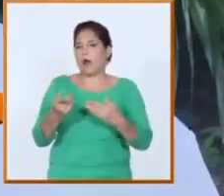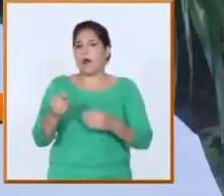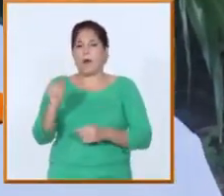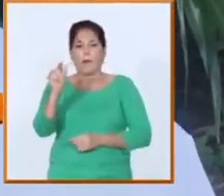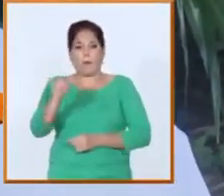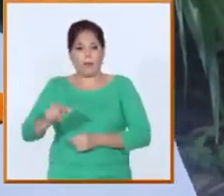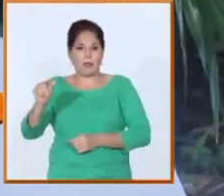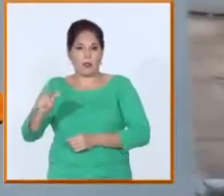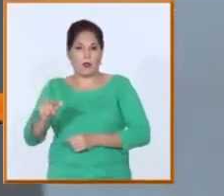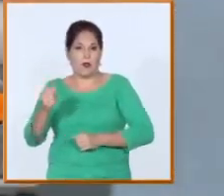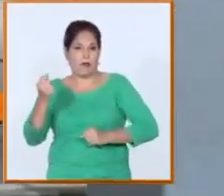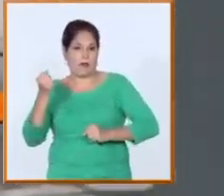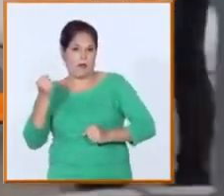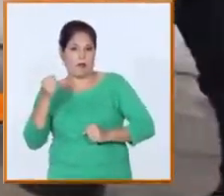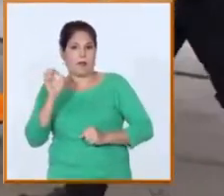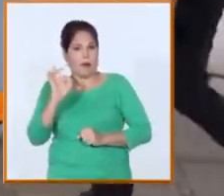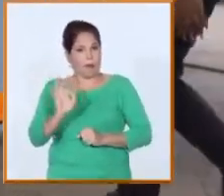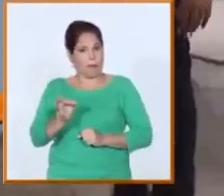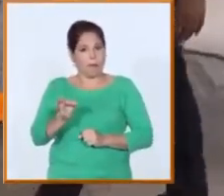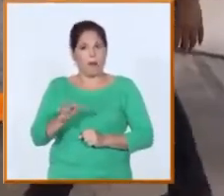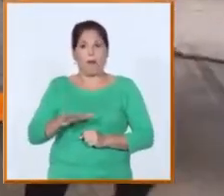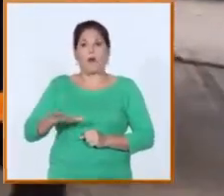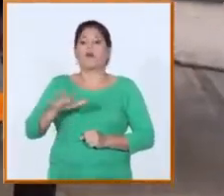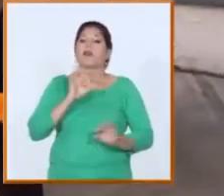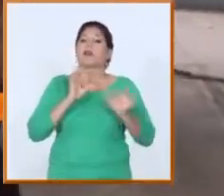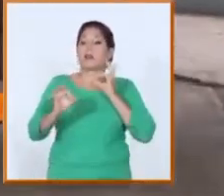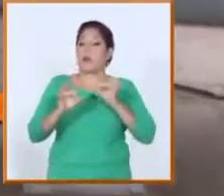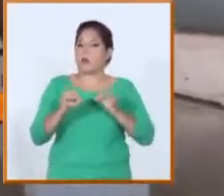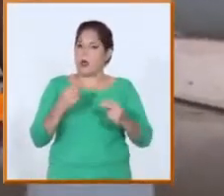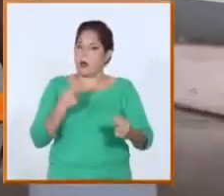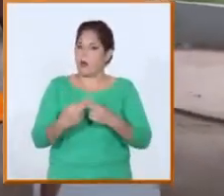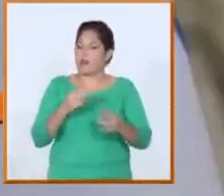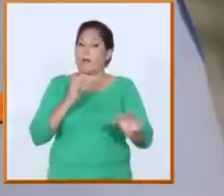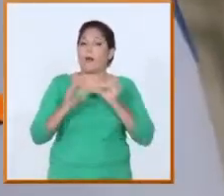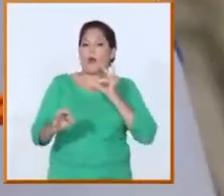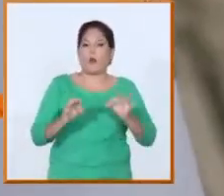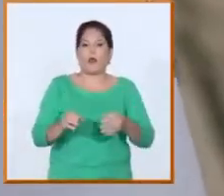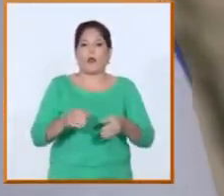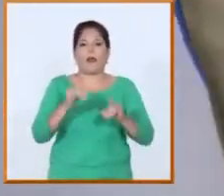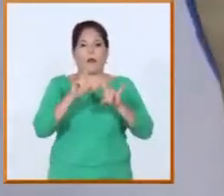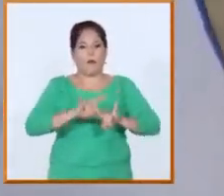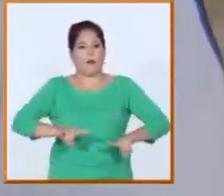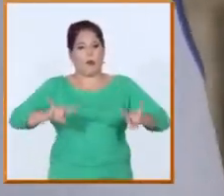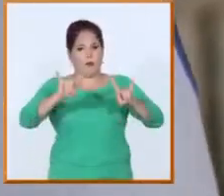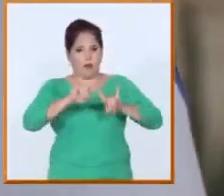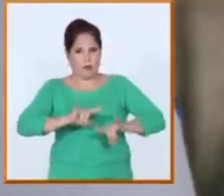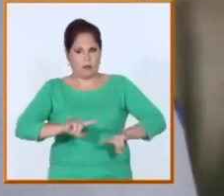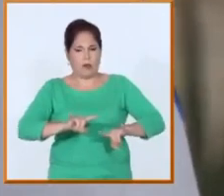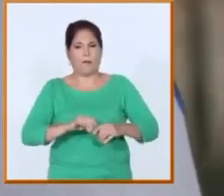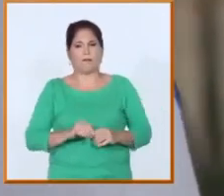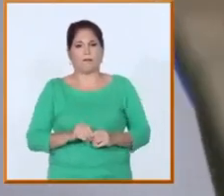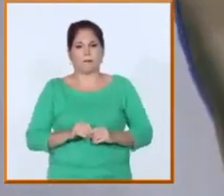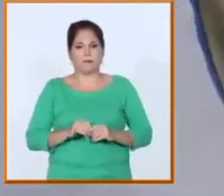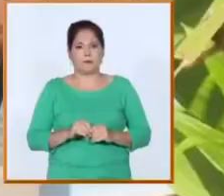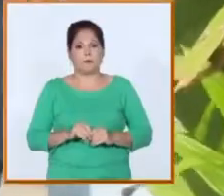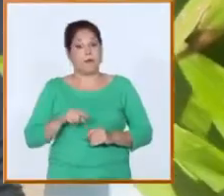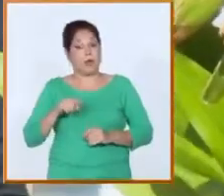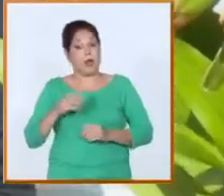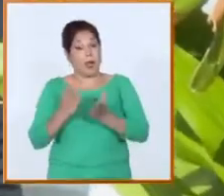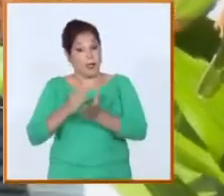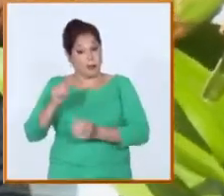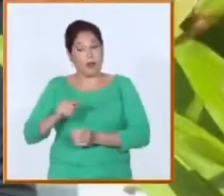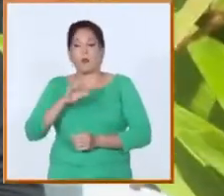que con esto nos transmite la seguridad y la confianza de nuestra residencia de la parte de los estudiantes estamos satisfechos